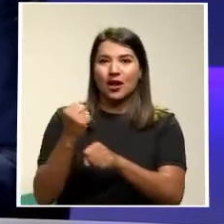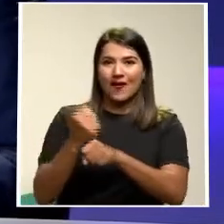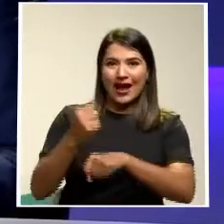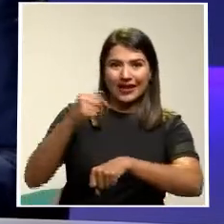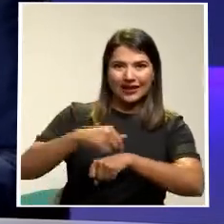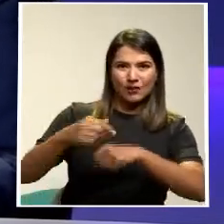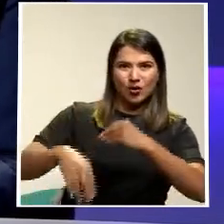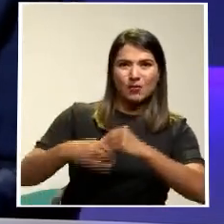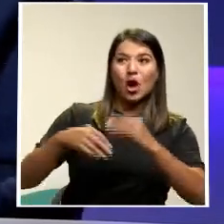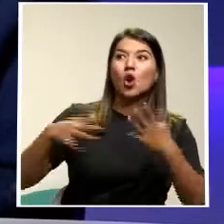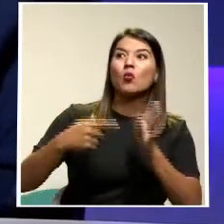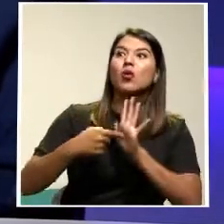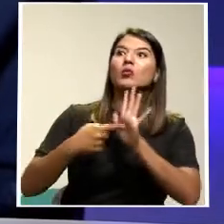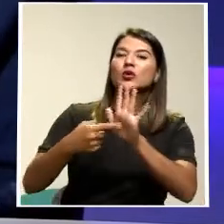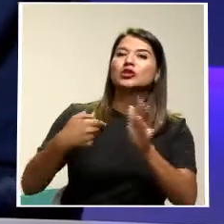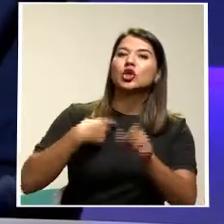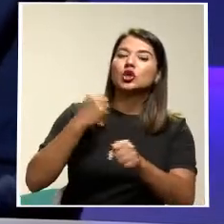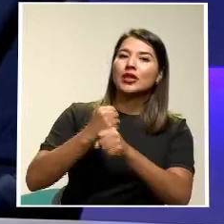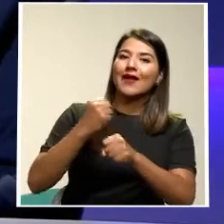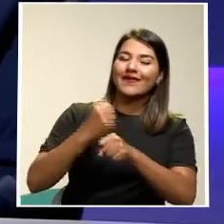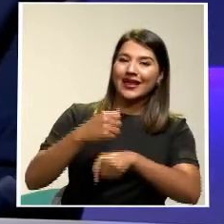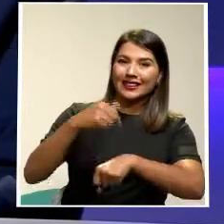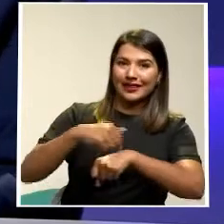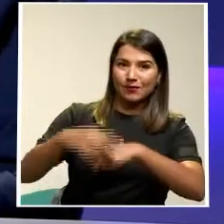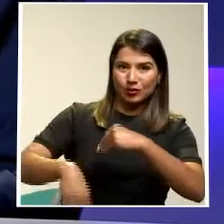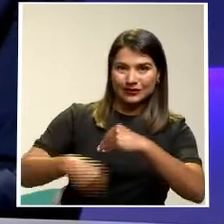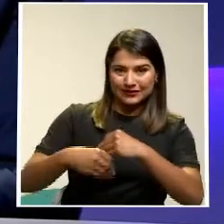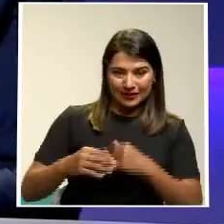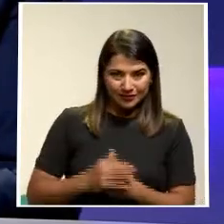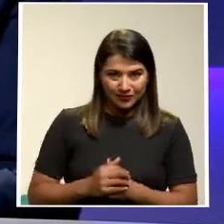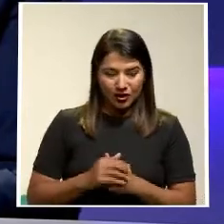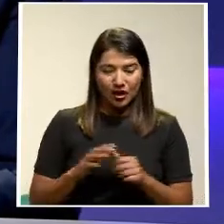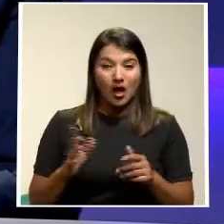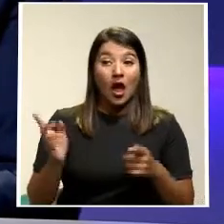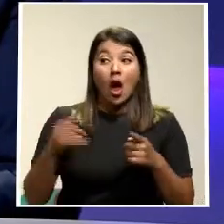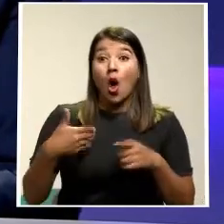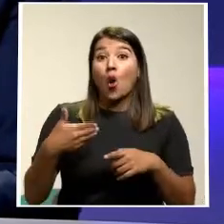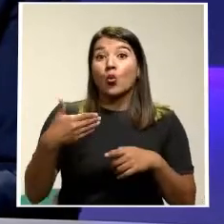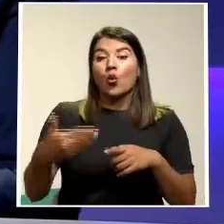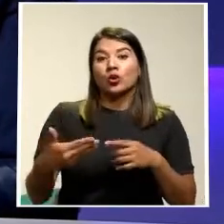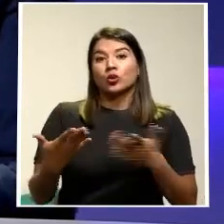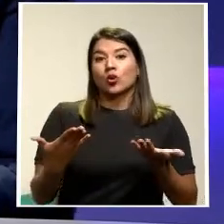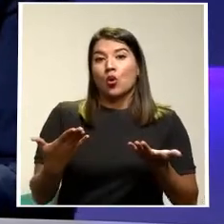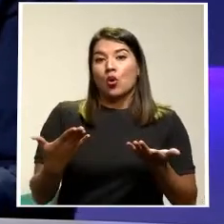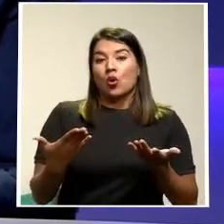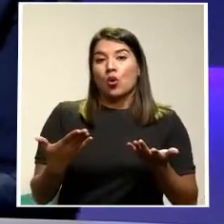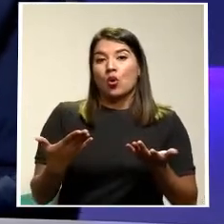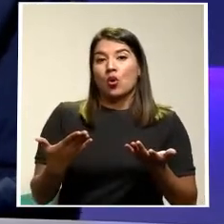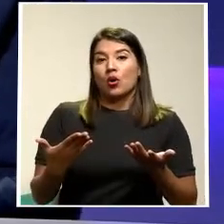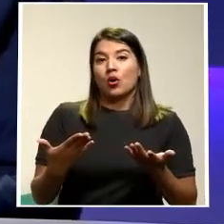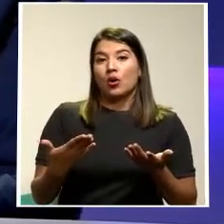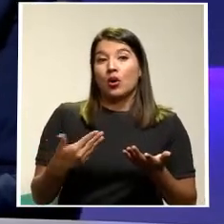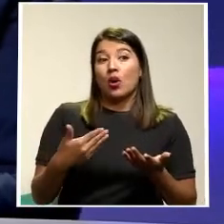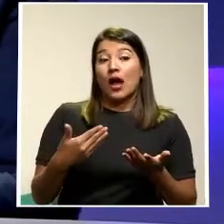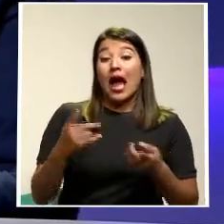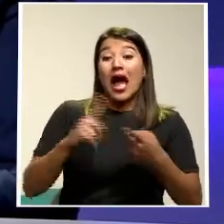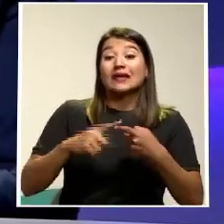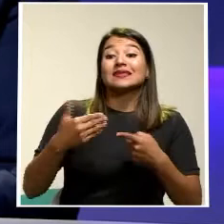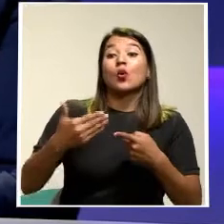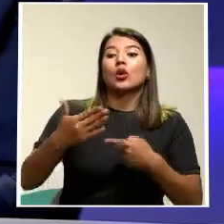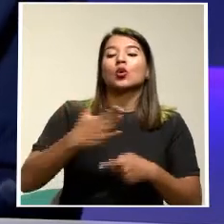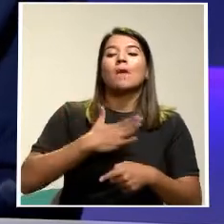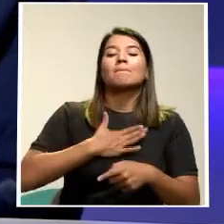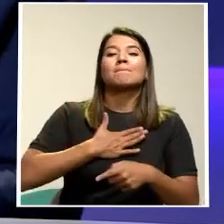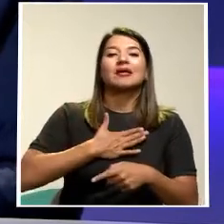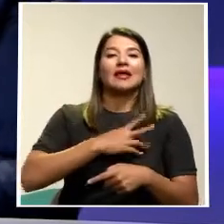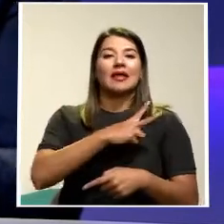trabajé Horas extra Hasta dónde termina La posibilidad De que mi jefe Me envíe correos O me envíe instrucciones